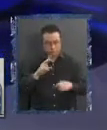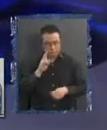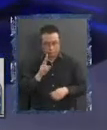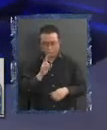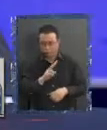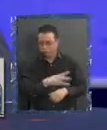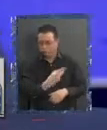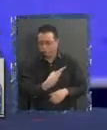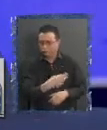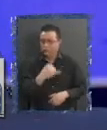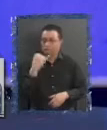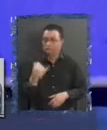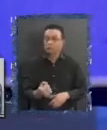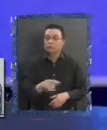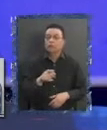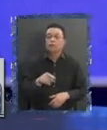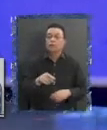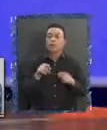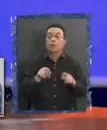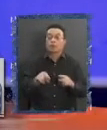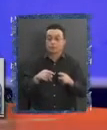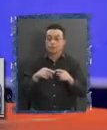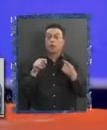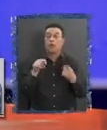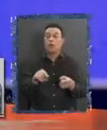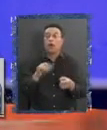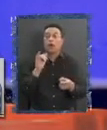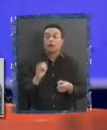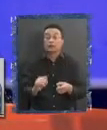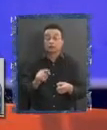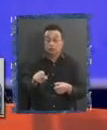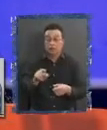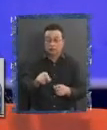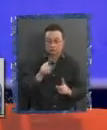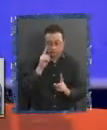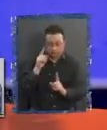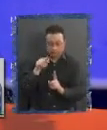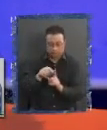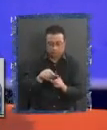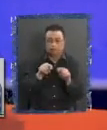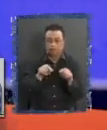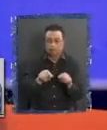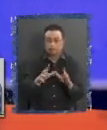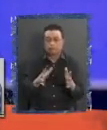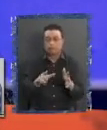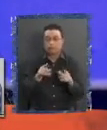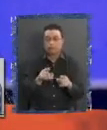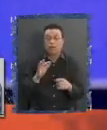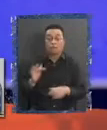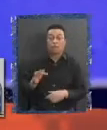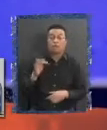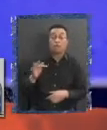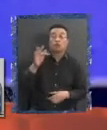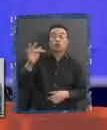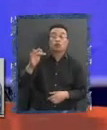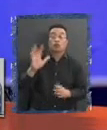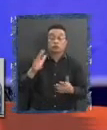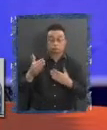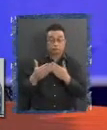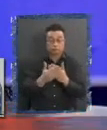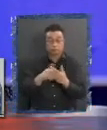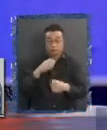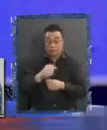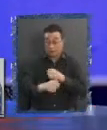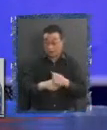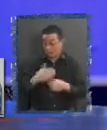en un punto al hasta aquí en la convencional está de acuerdo es la opción es la opción de que en el futuro cercano en los próximos años